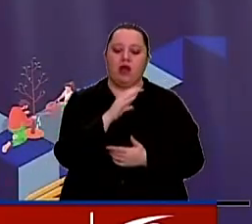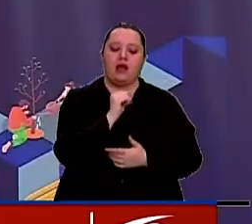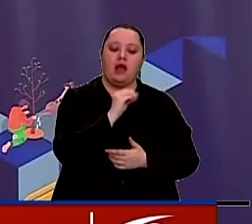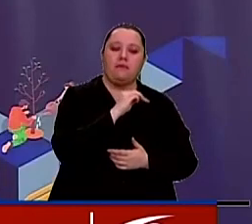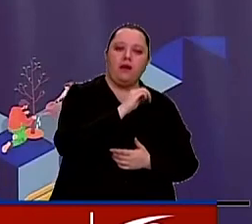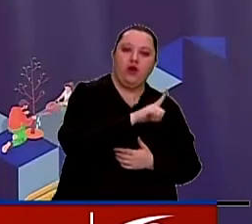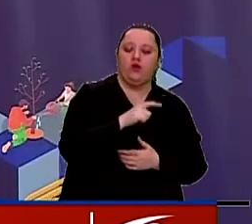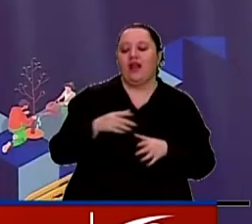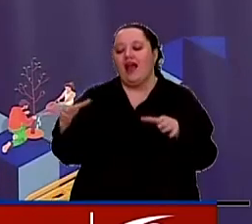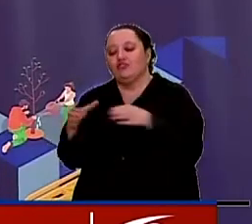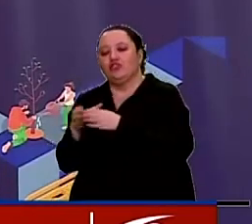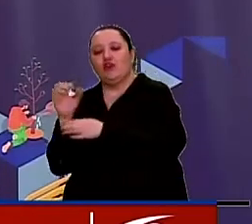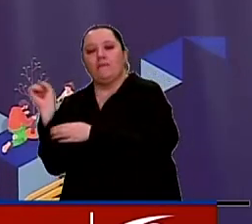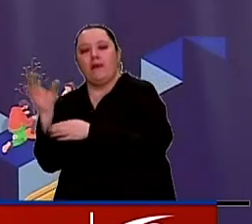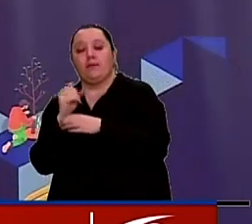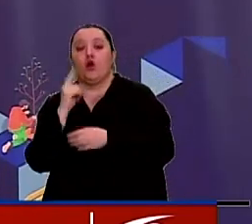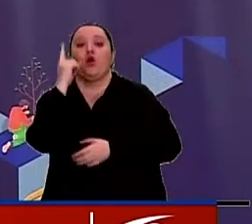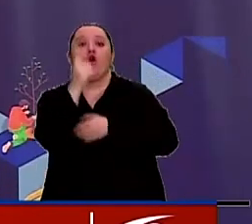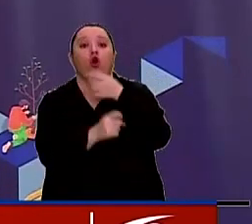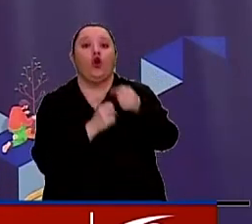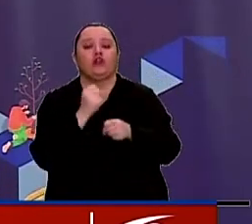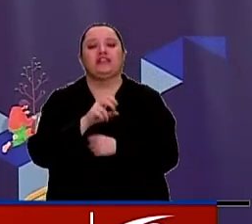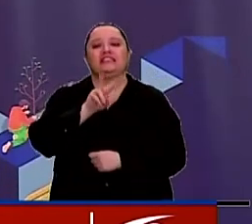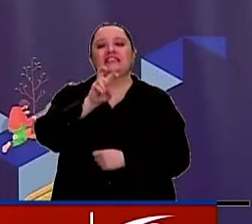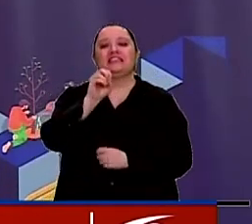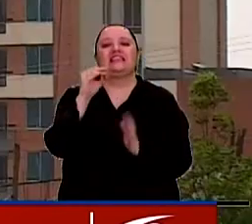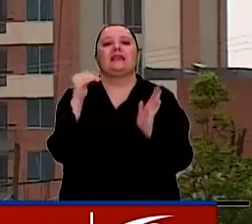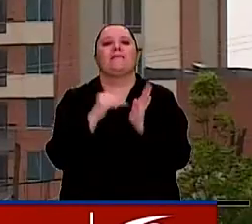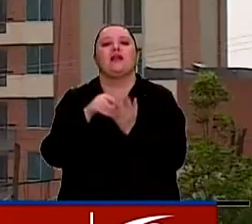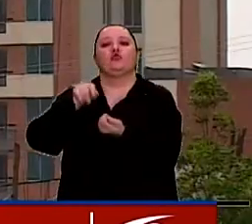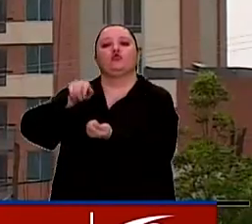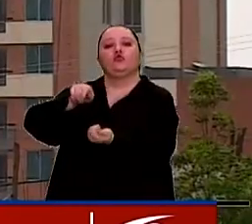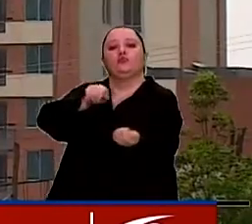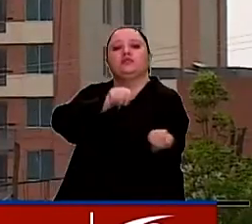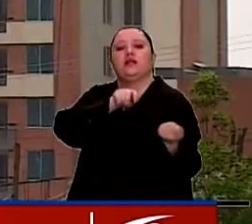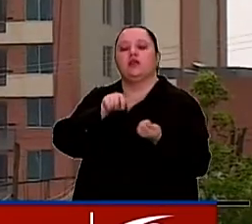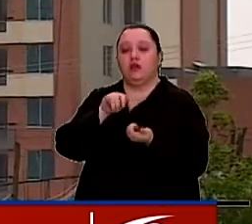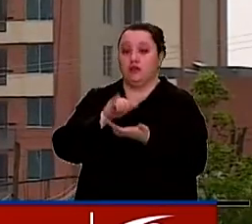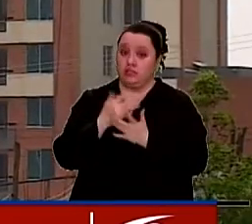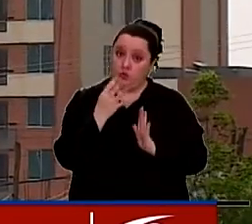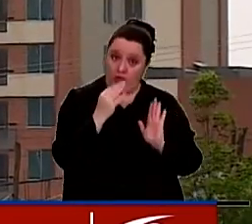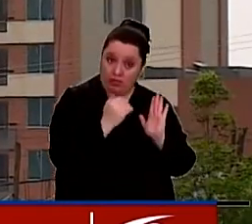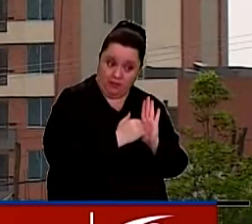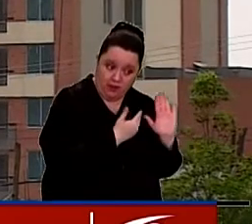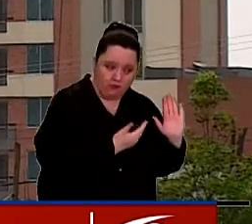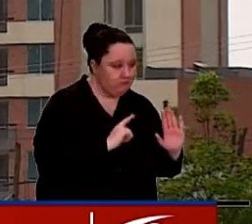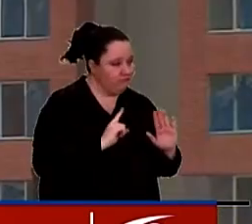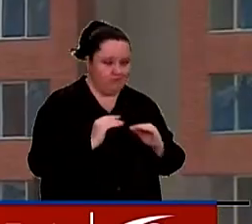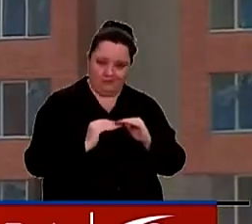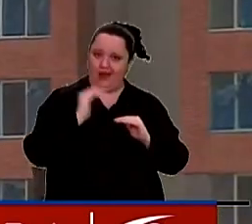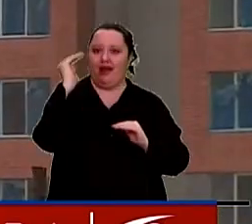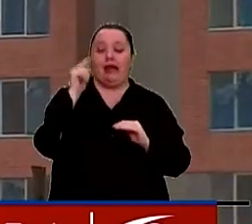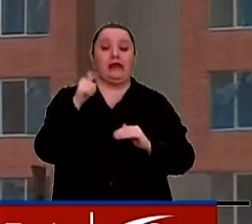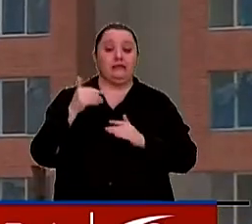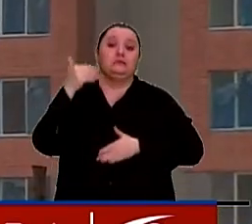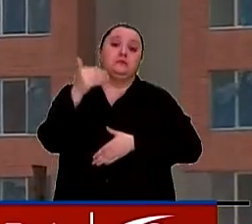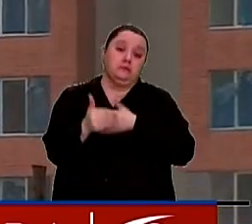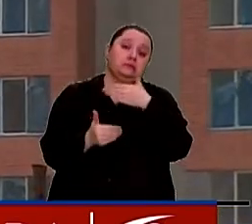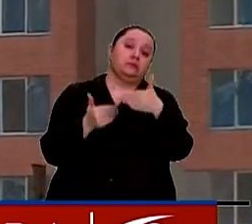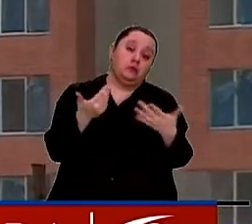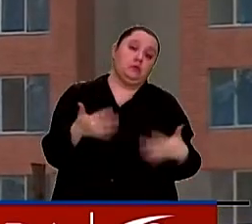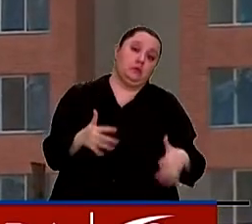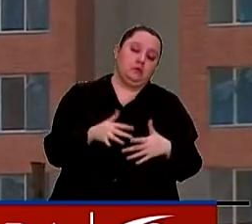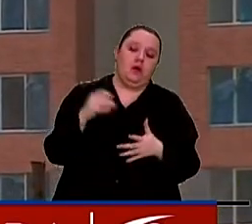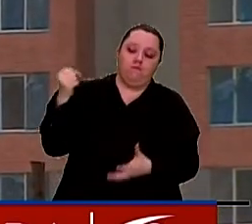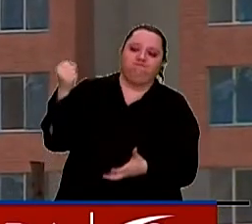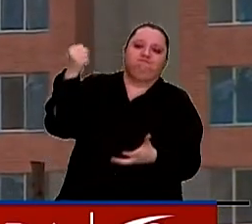desde Asobancaria, el próximo año se necesitan 70.000 subsidios y no 50.000 como se está planteando. Ya es un avance muy importante. Hay